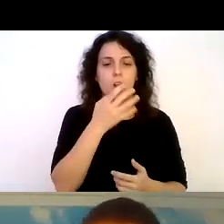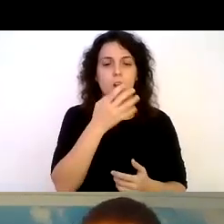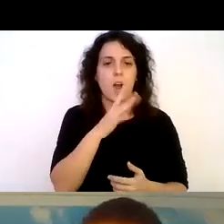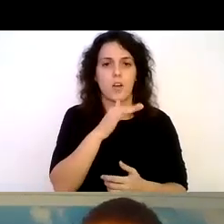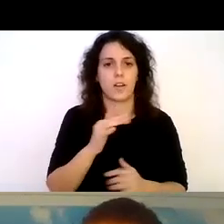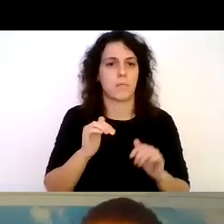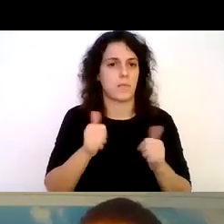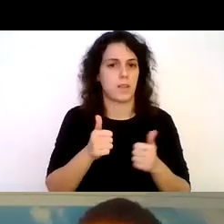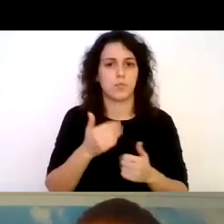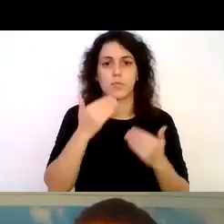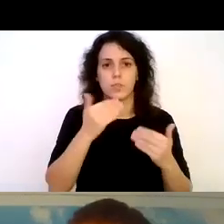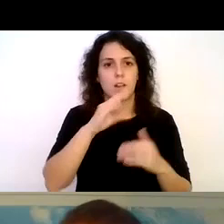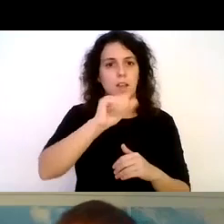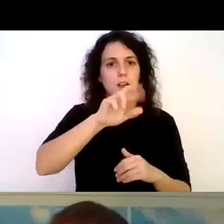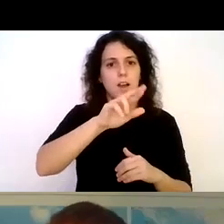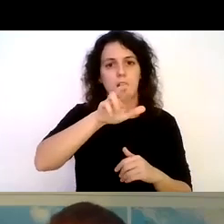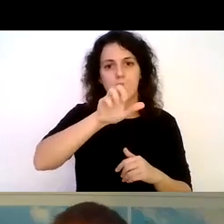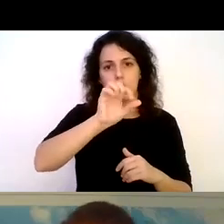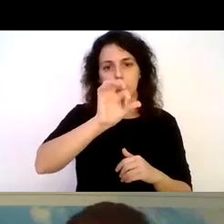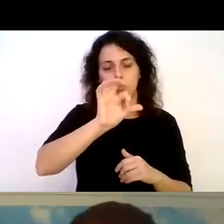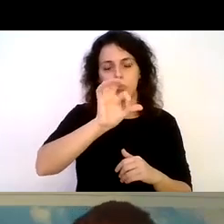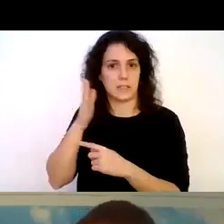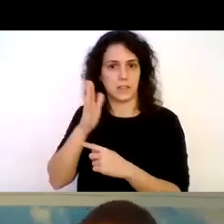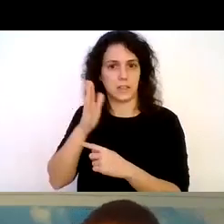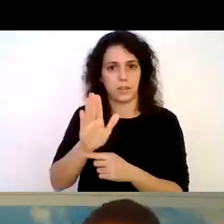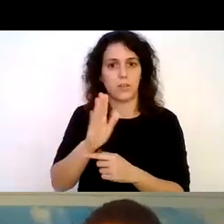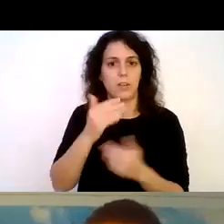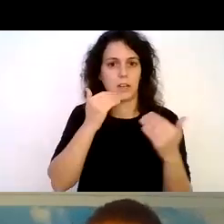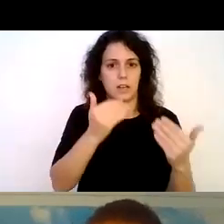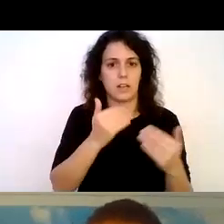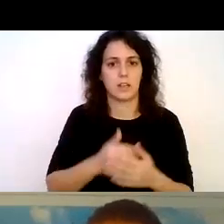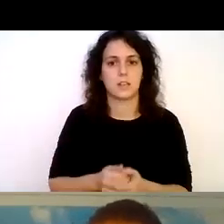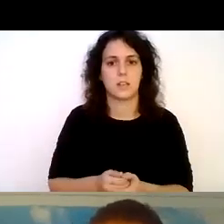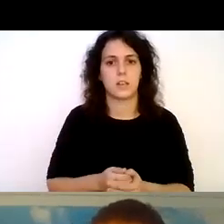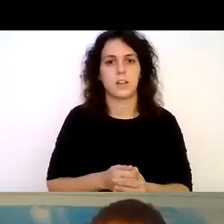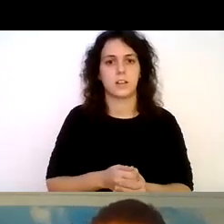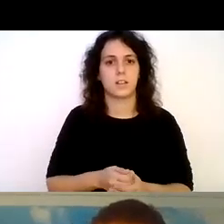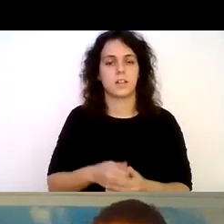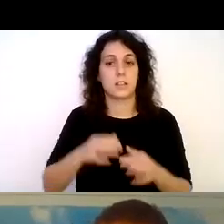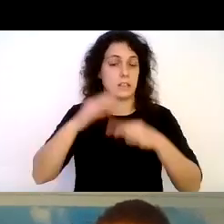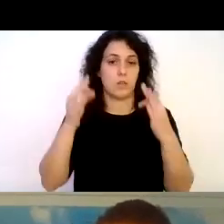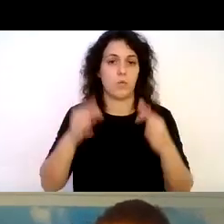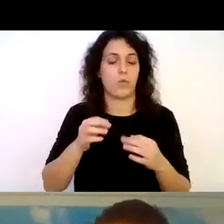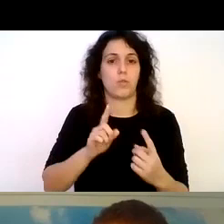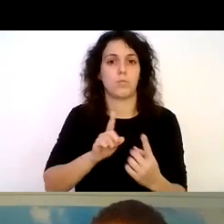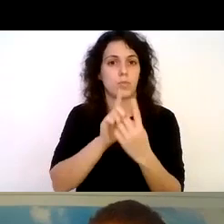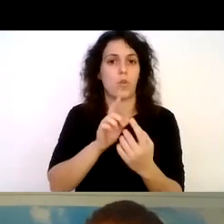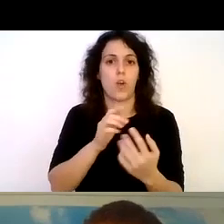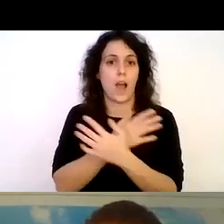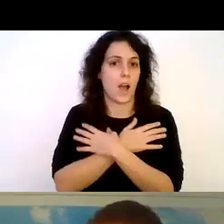gracias Carlos por tu presentación nos vamos a tener que reencontrar para un abrazo